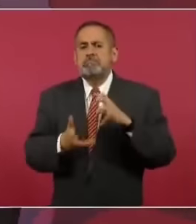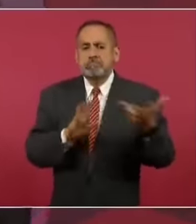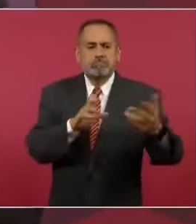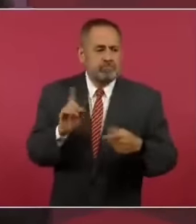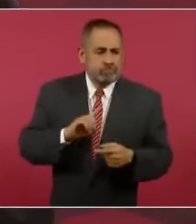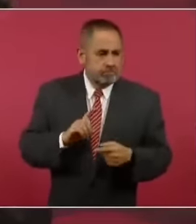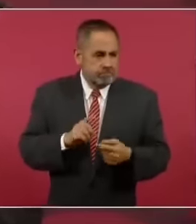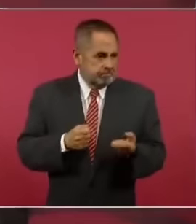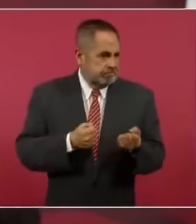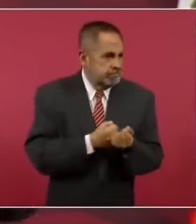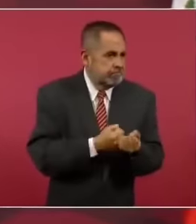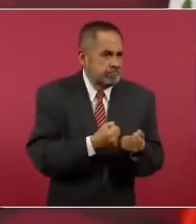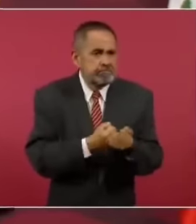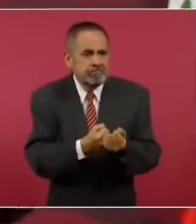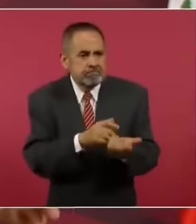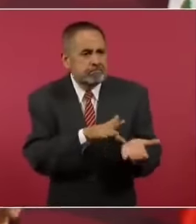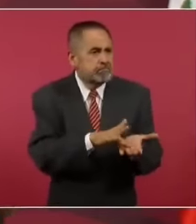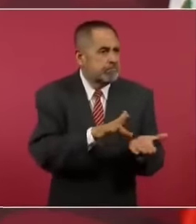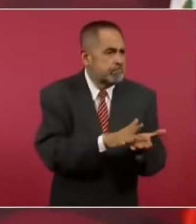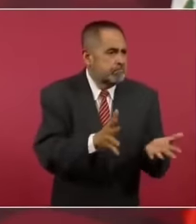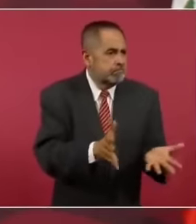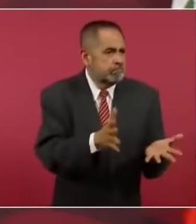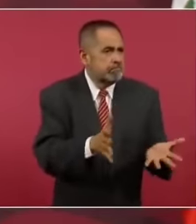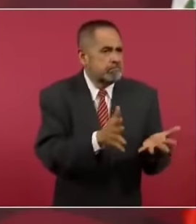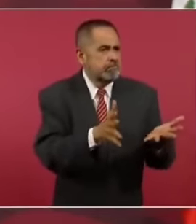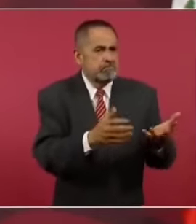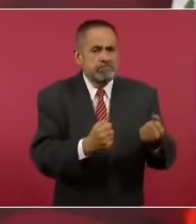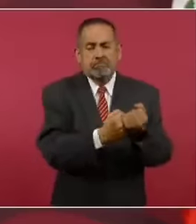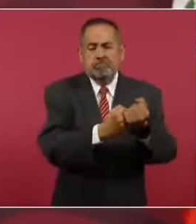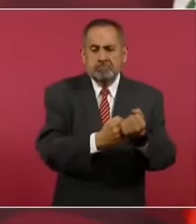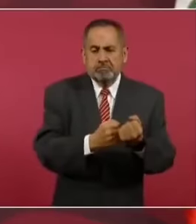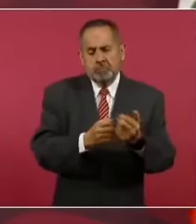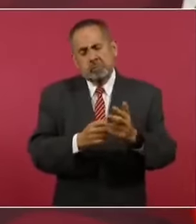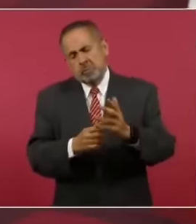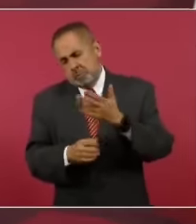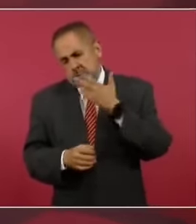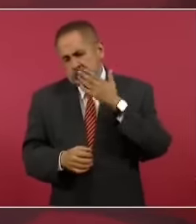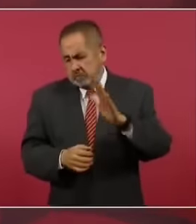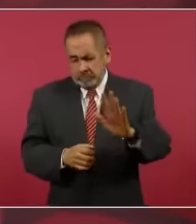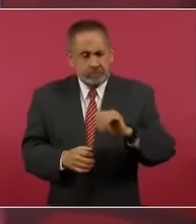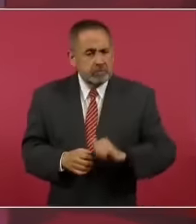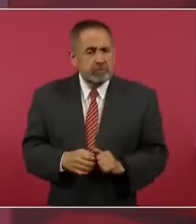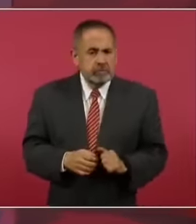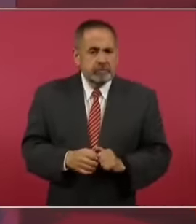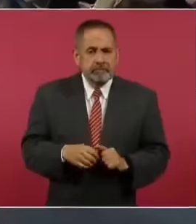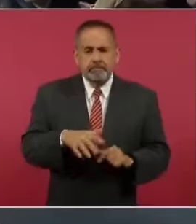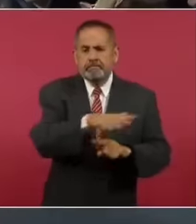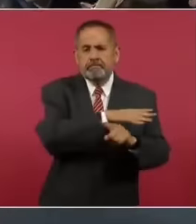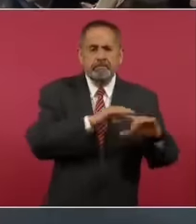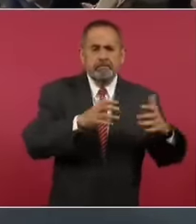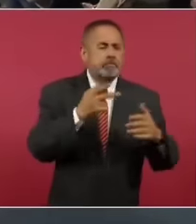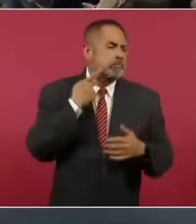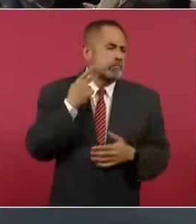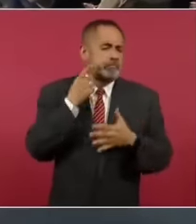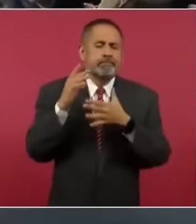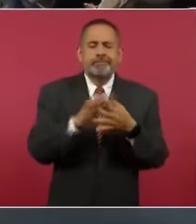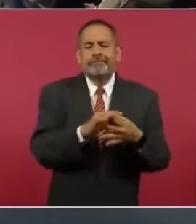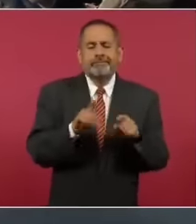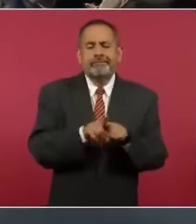está vinculado al ambiente político,